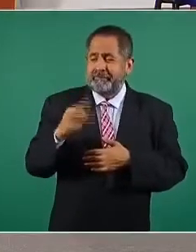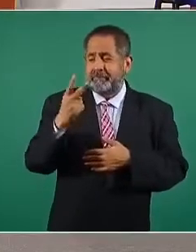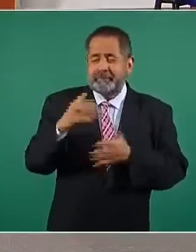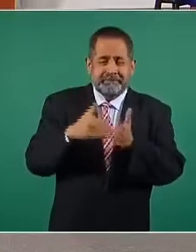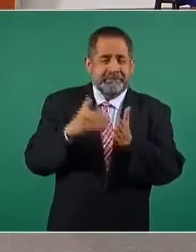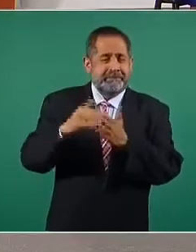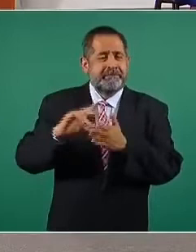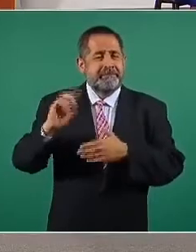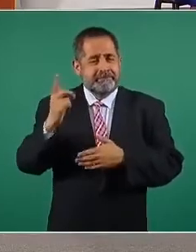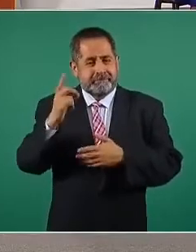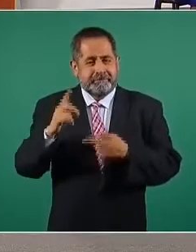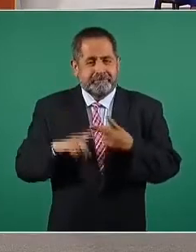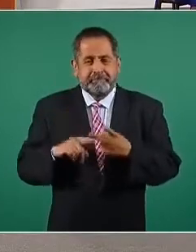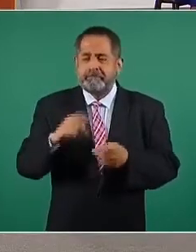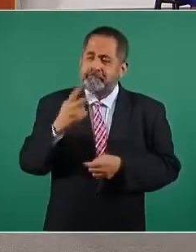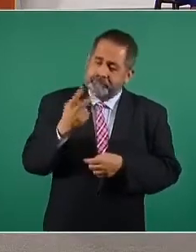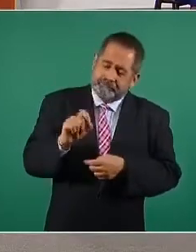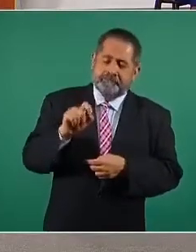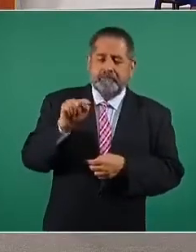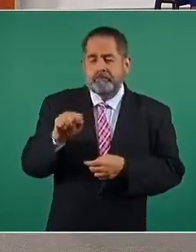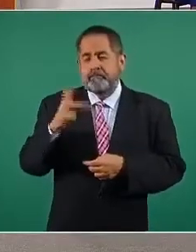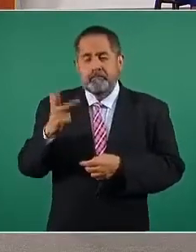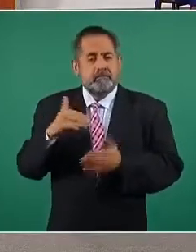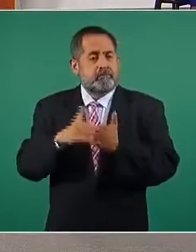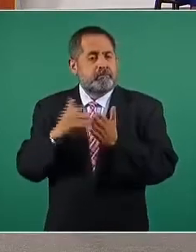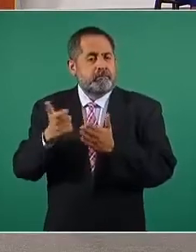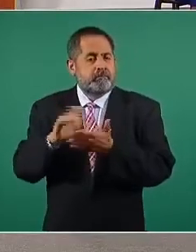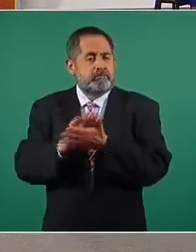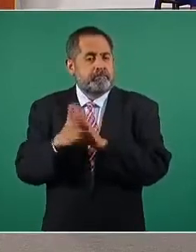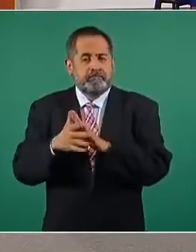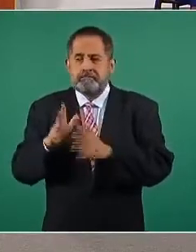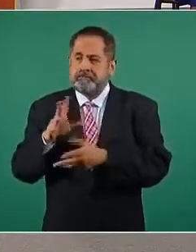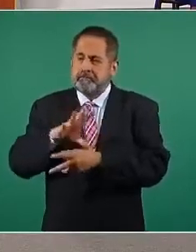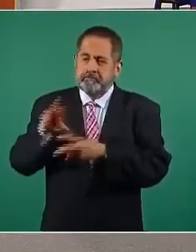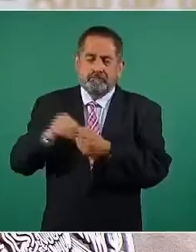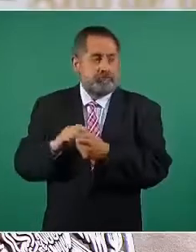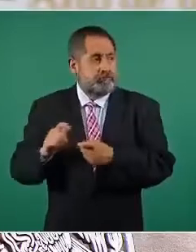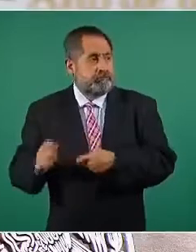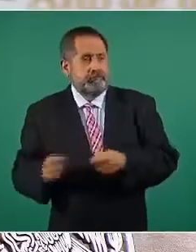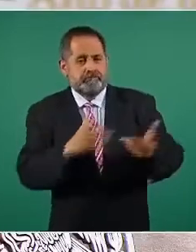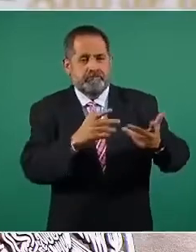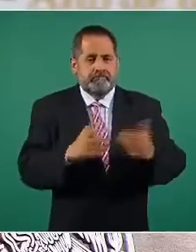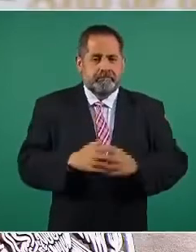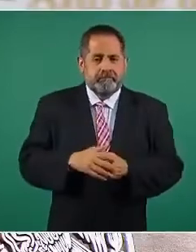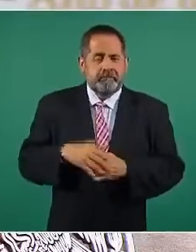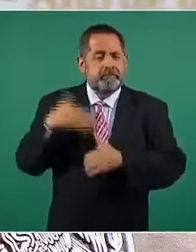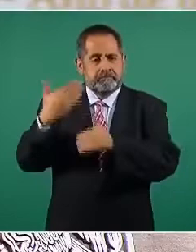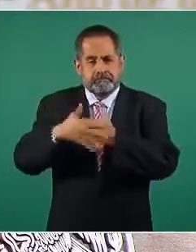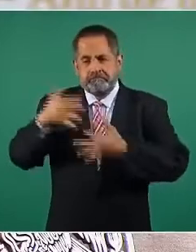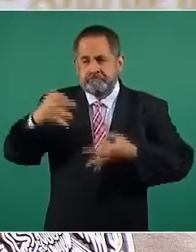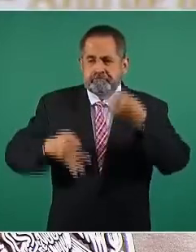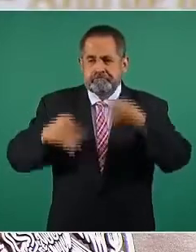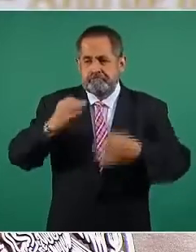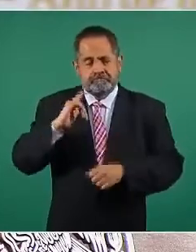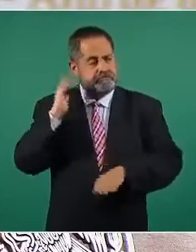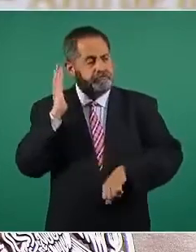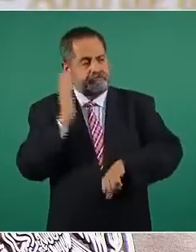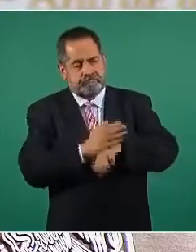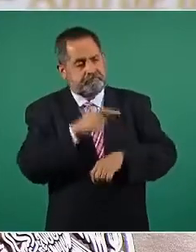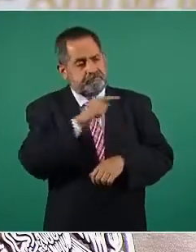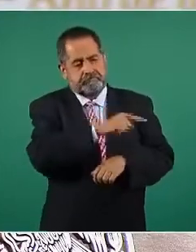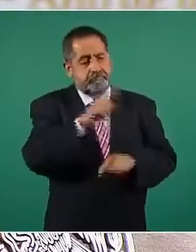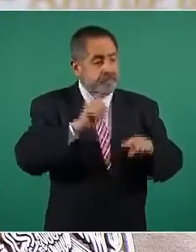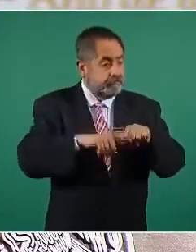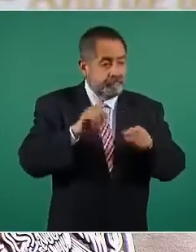de dólares y 20.8 millones de pesos. Se ejecutará el acuerdo de bloqueo contra los sujetos que se encuentren involucrados en los